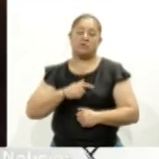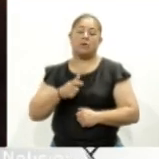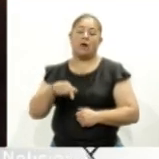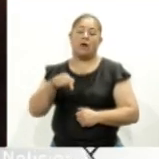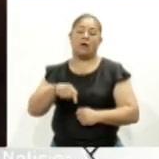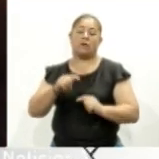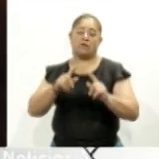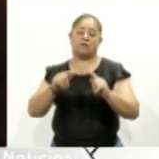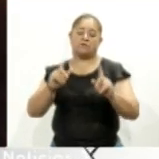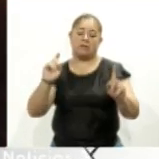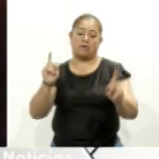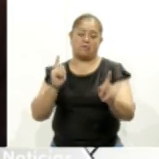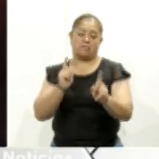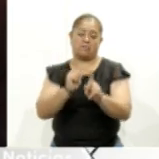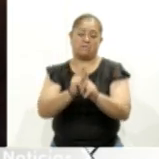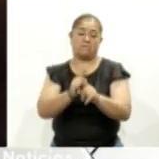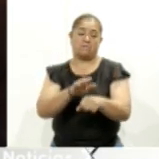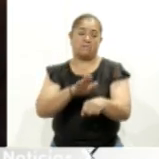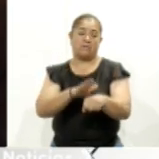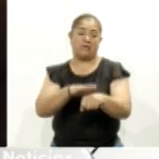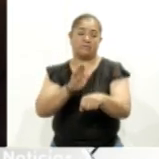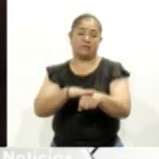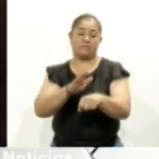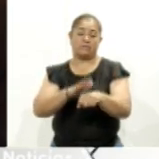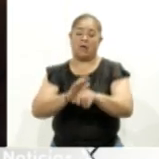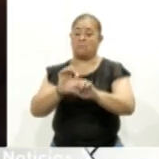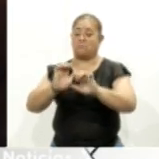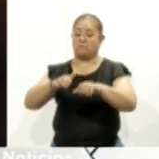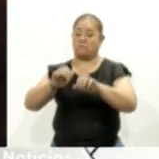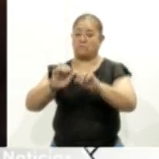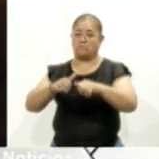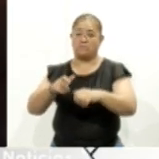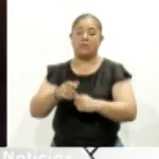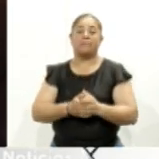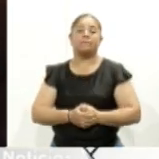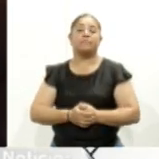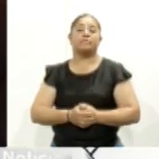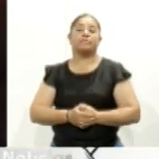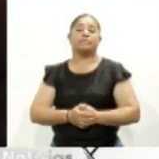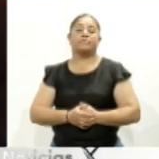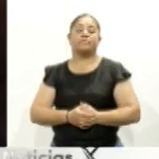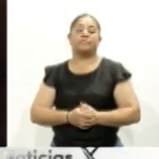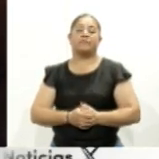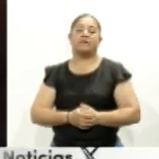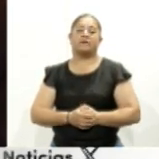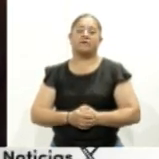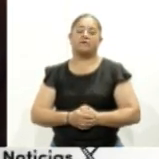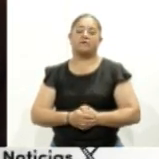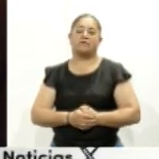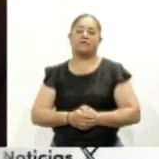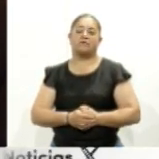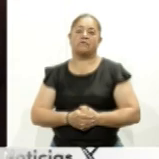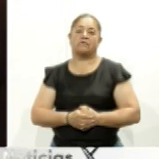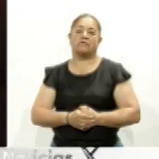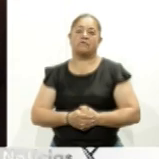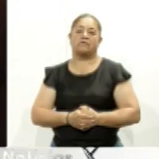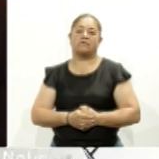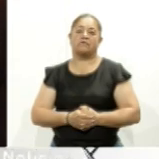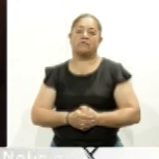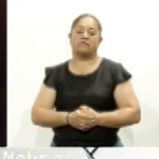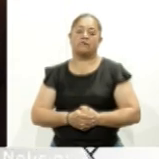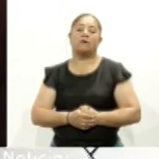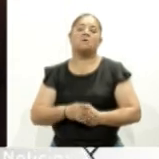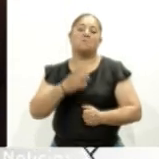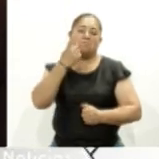acercamiento con Tlaxcala, especialmente para tener, por ejemplo,